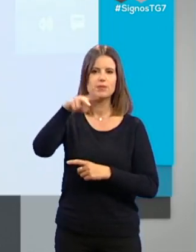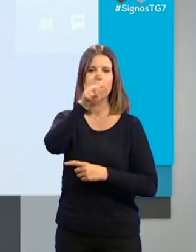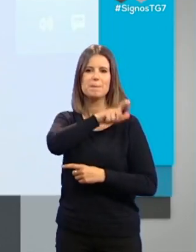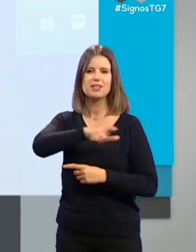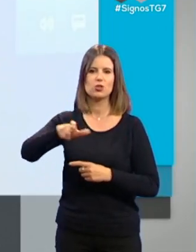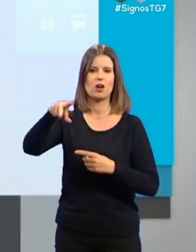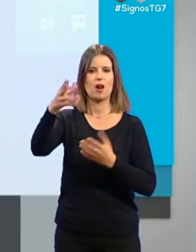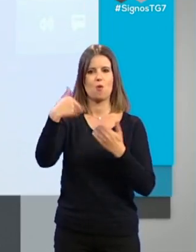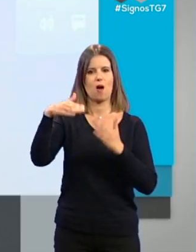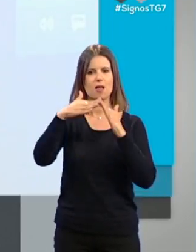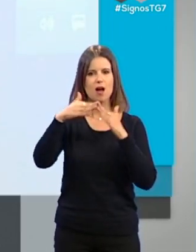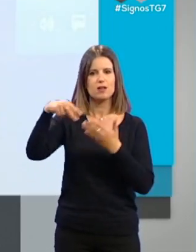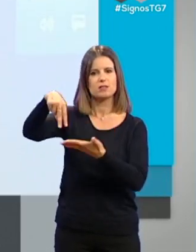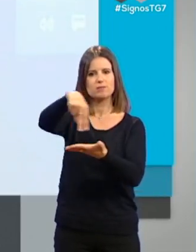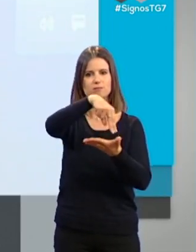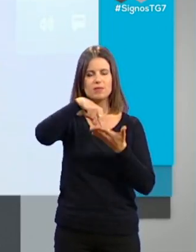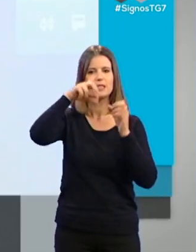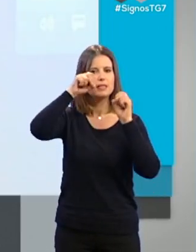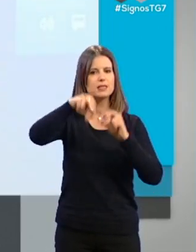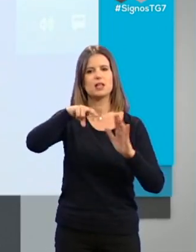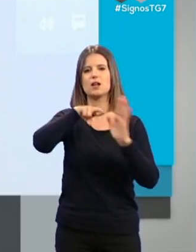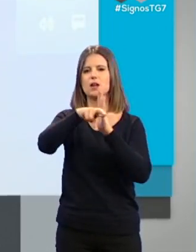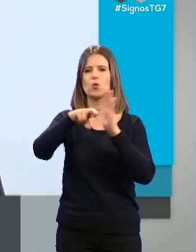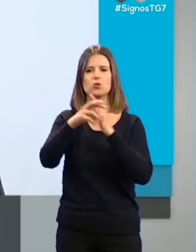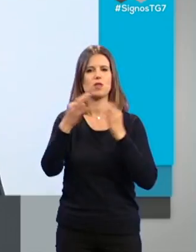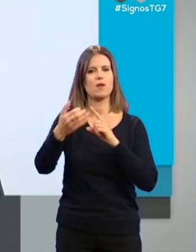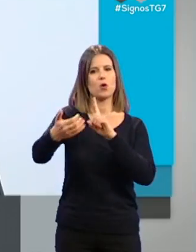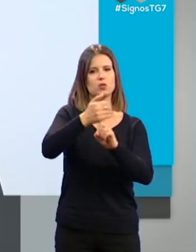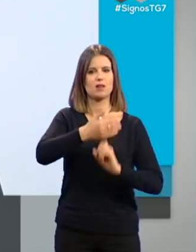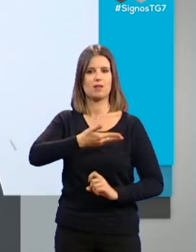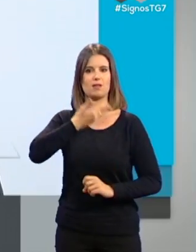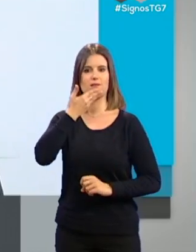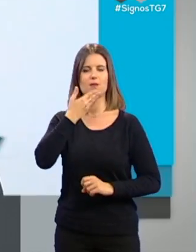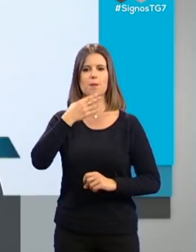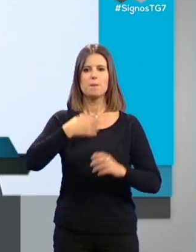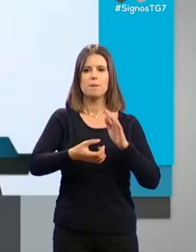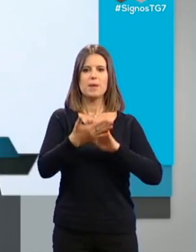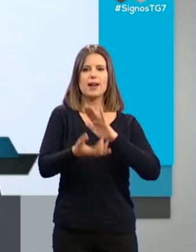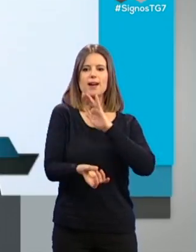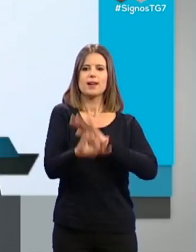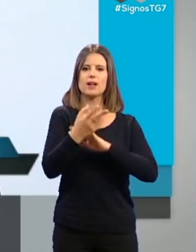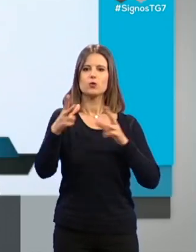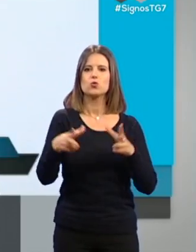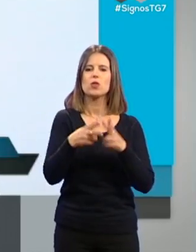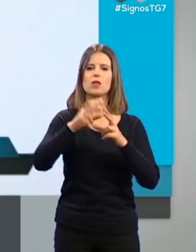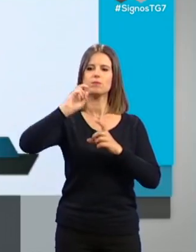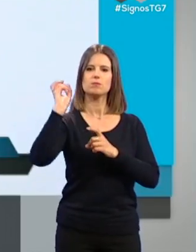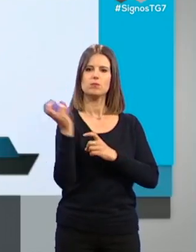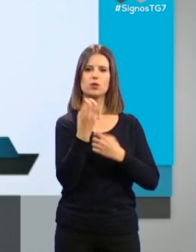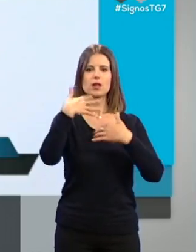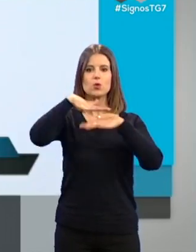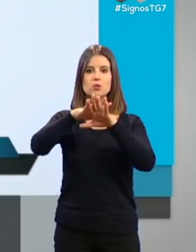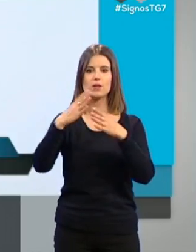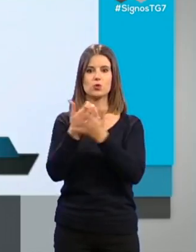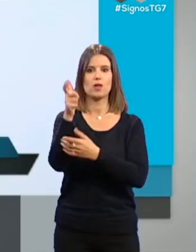sin hogar, sin recursos, alcance la dignidad. Por construir una sociedad plural e inclusiva en que